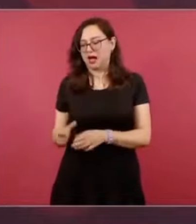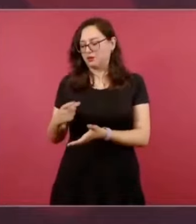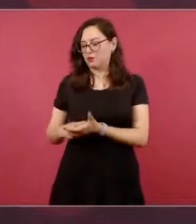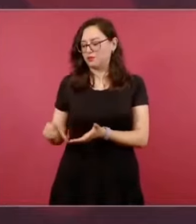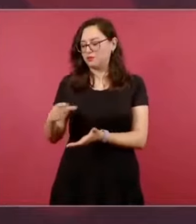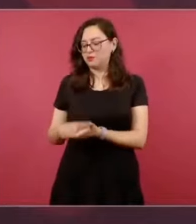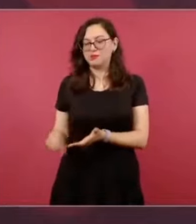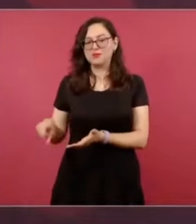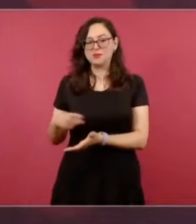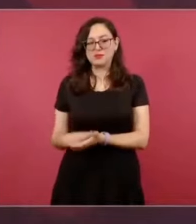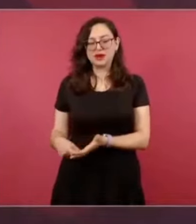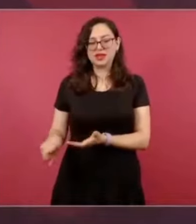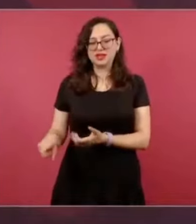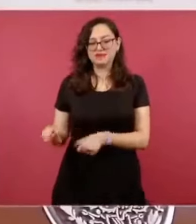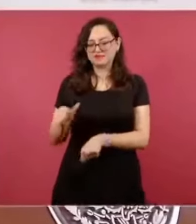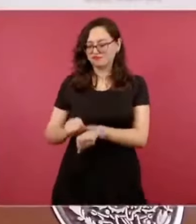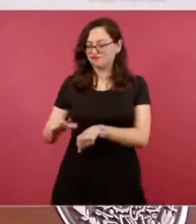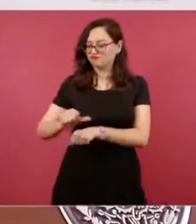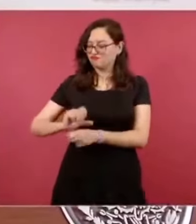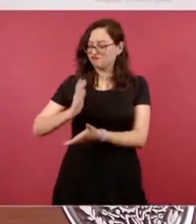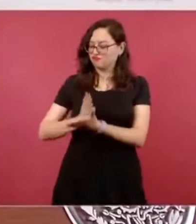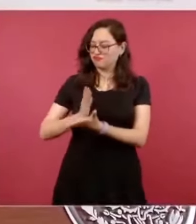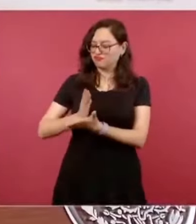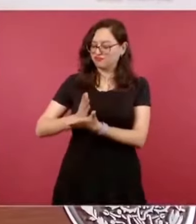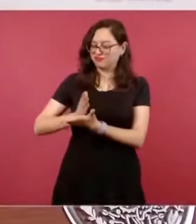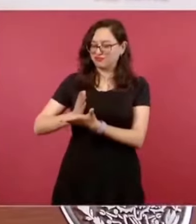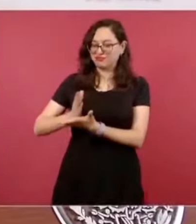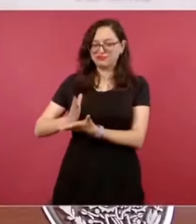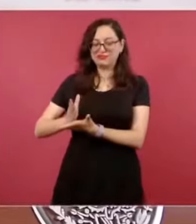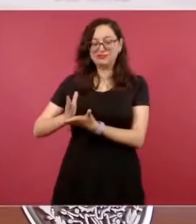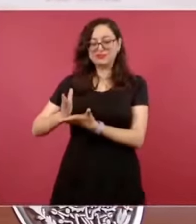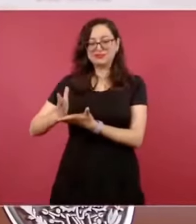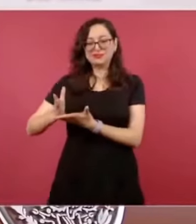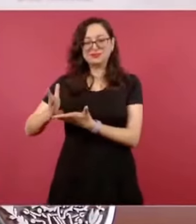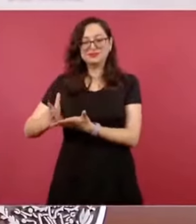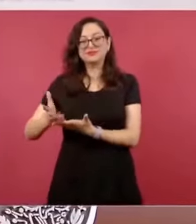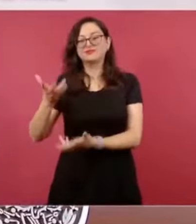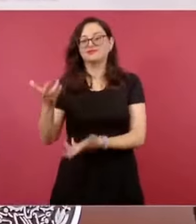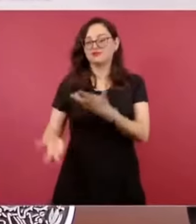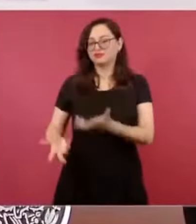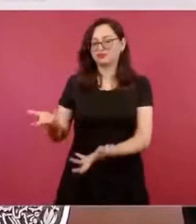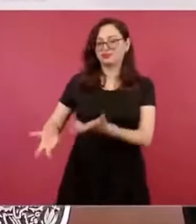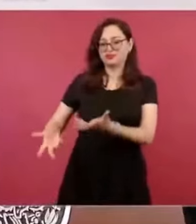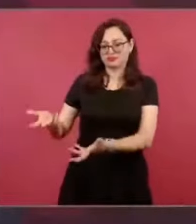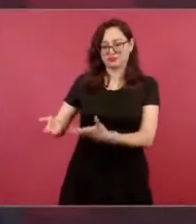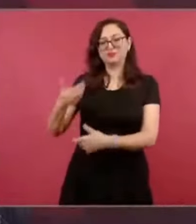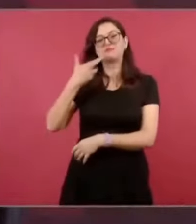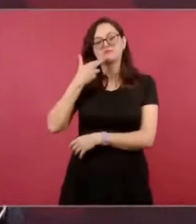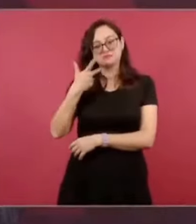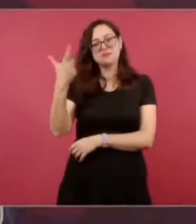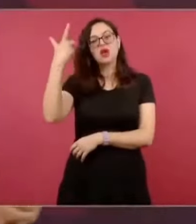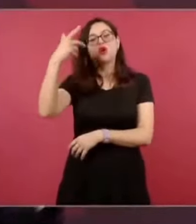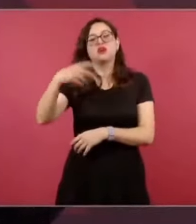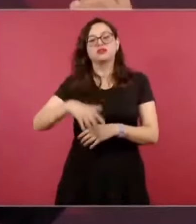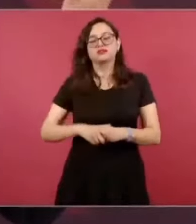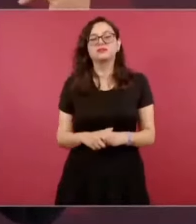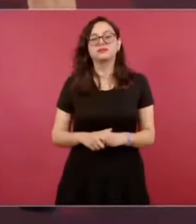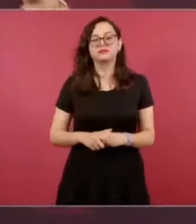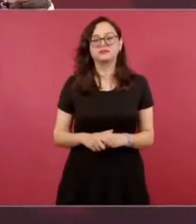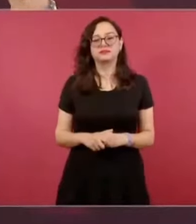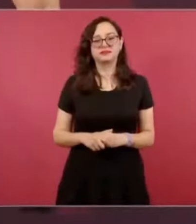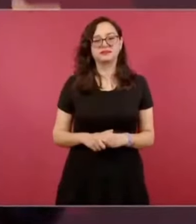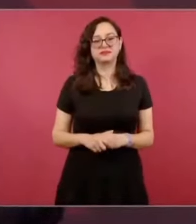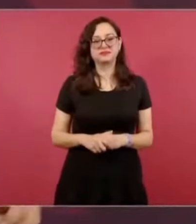partirla y hacerla ahí y sale